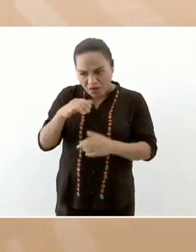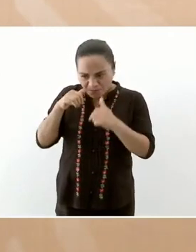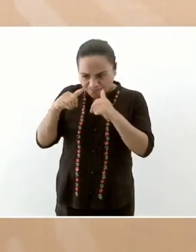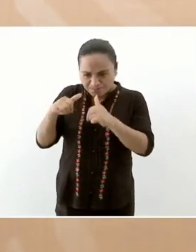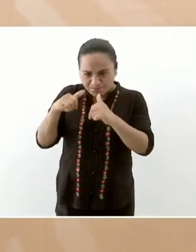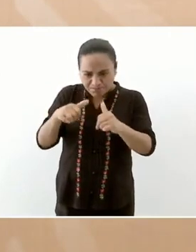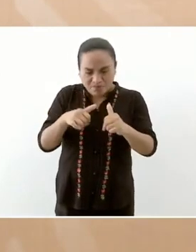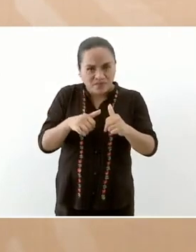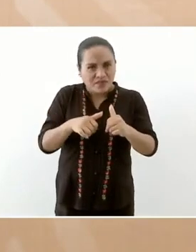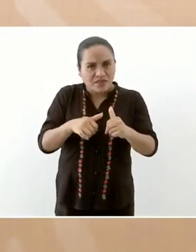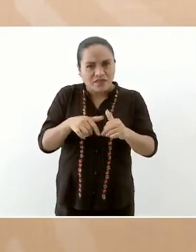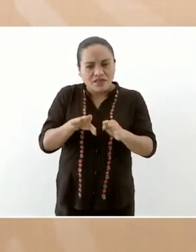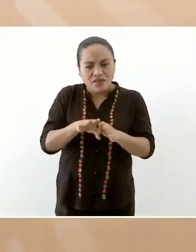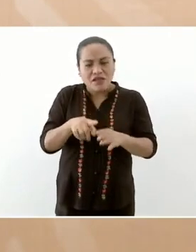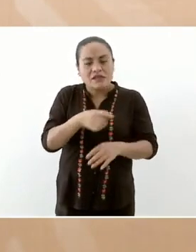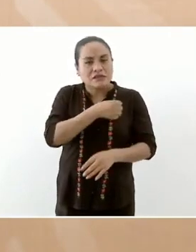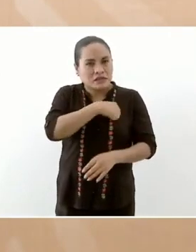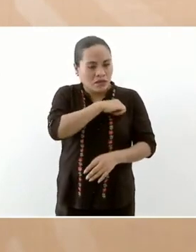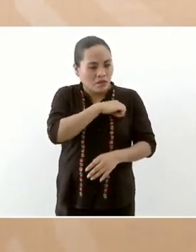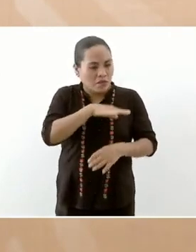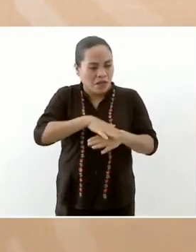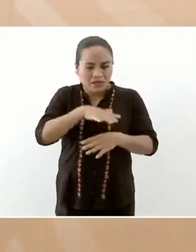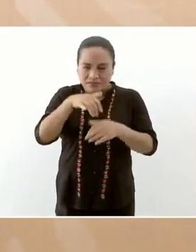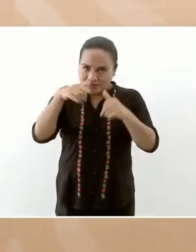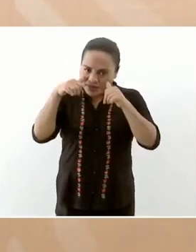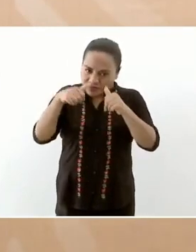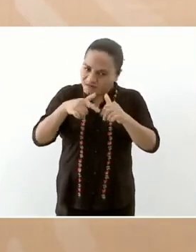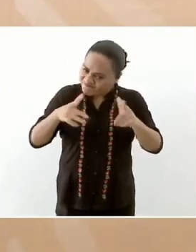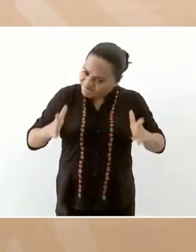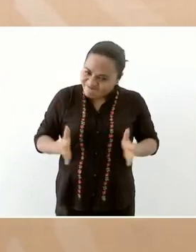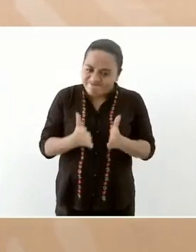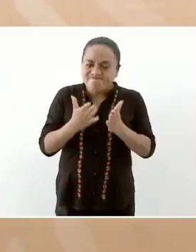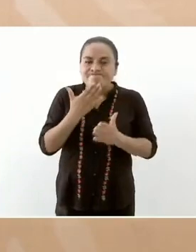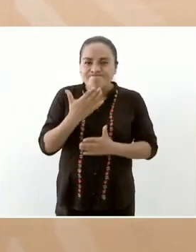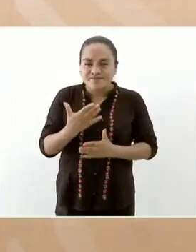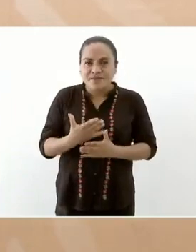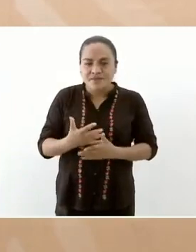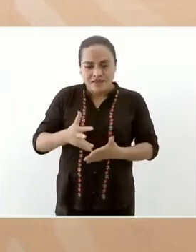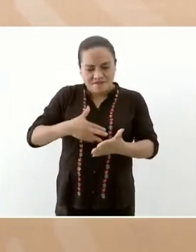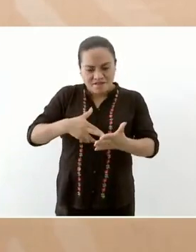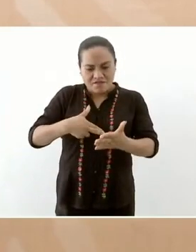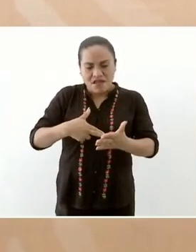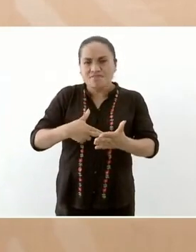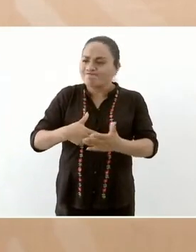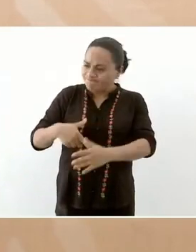vamos a levantar el sistema de salud entonces se va a firmar el convenio